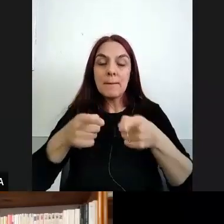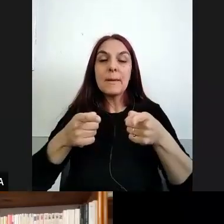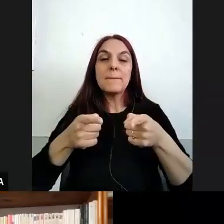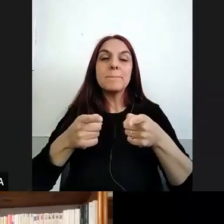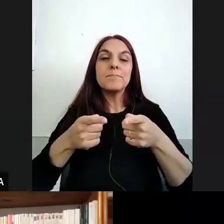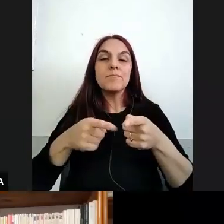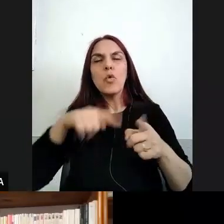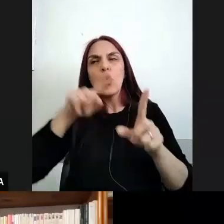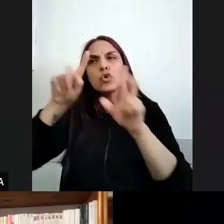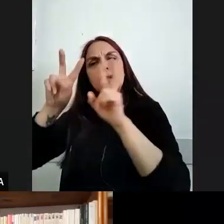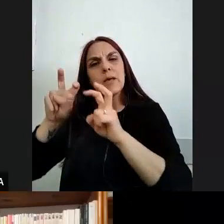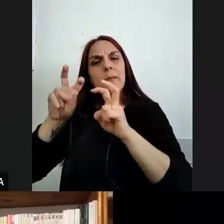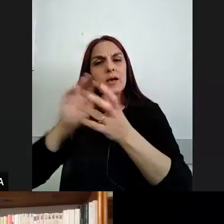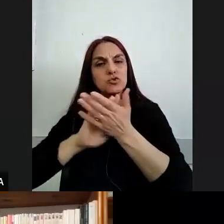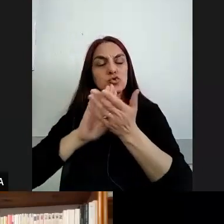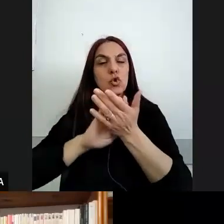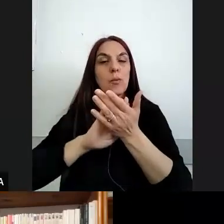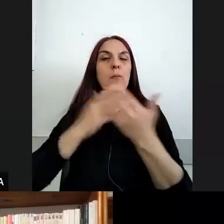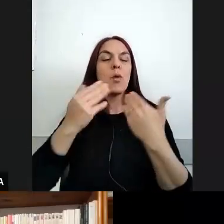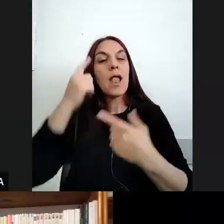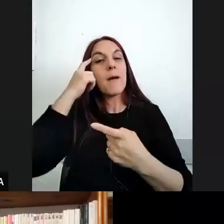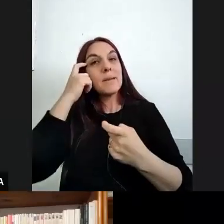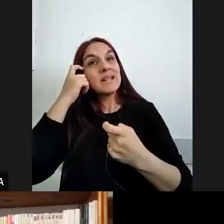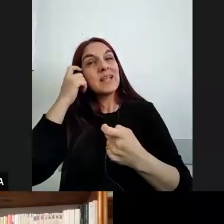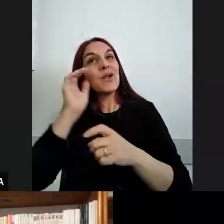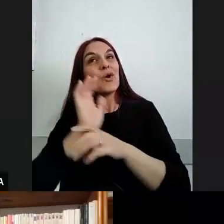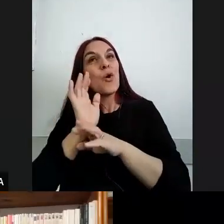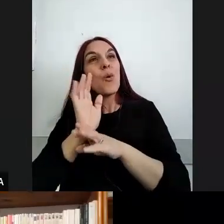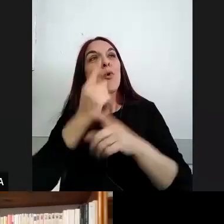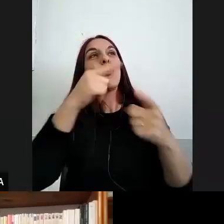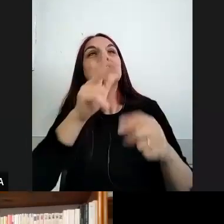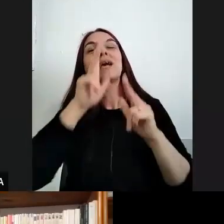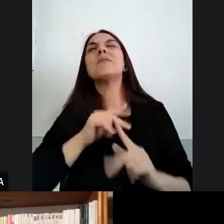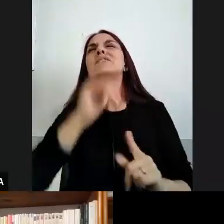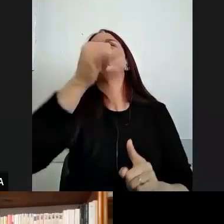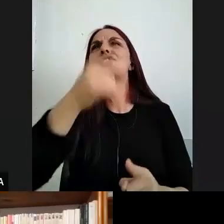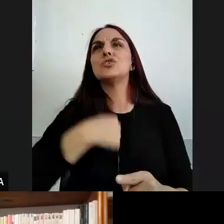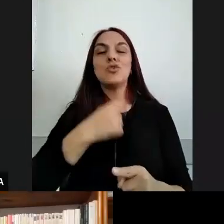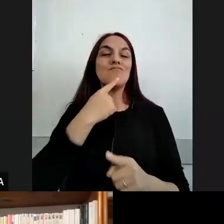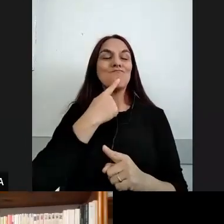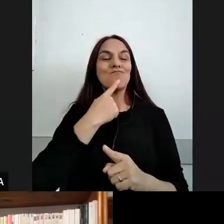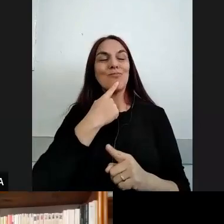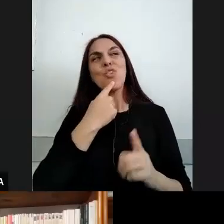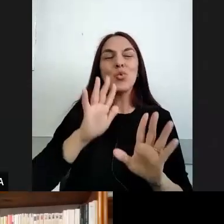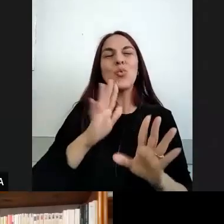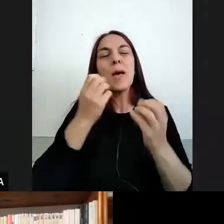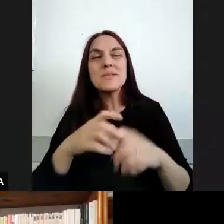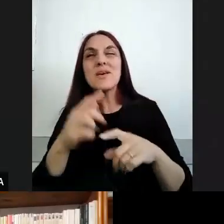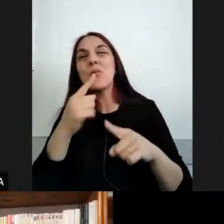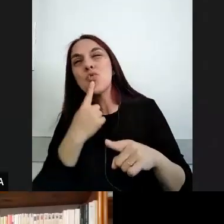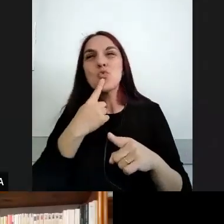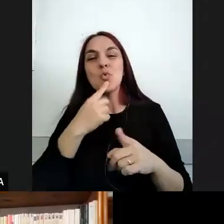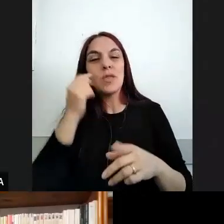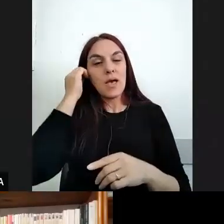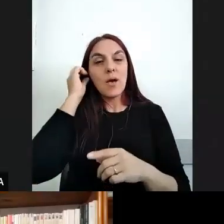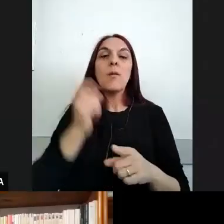cuestiones tiene que ver con aprender a dudar de ciertas certezas instaladas ¿no? como clave por ejemplo la idea de la